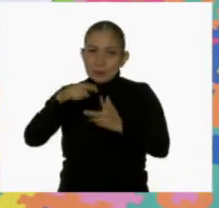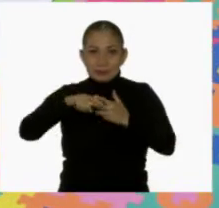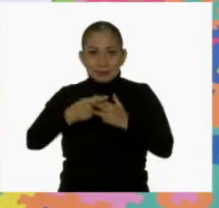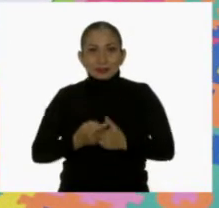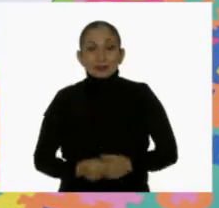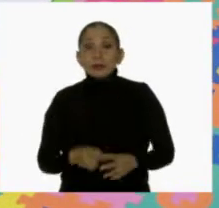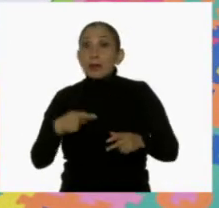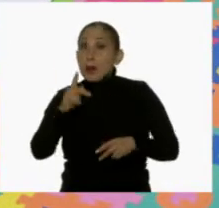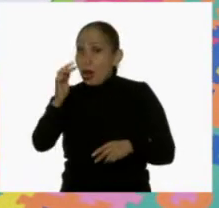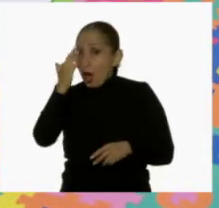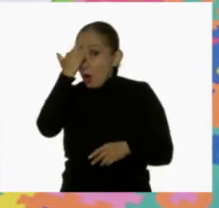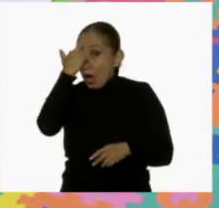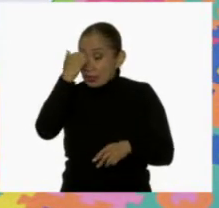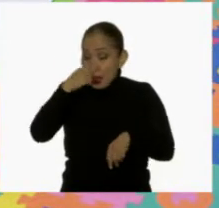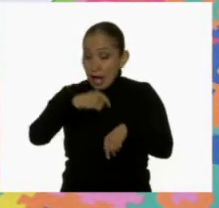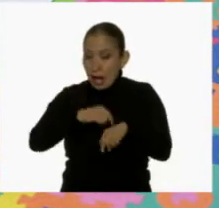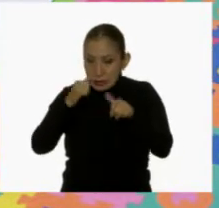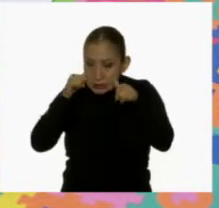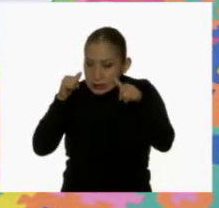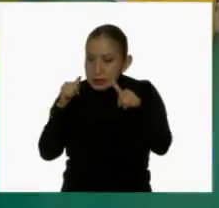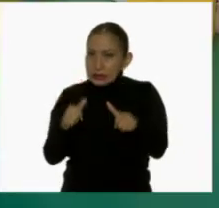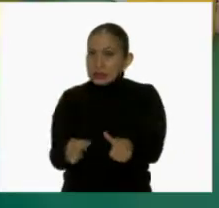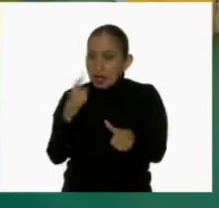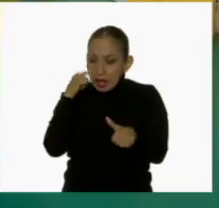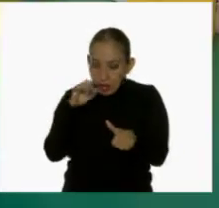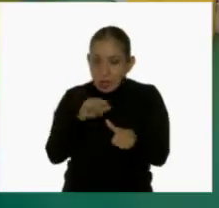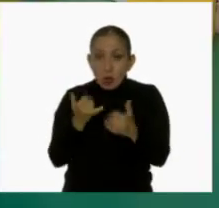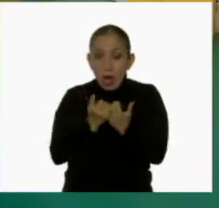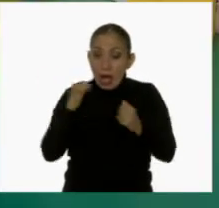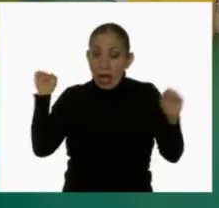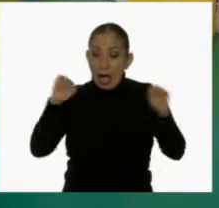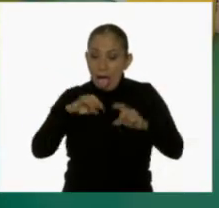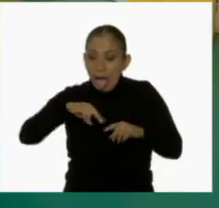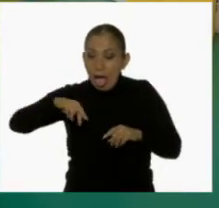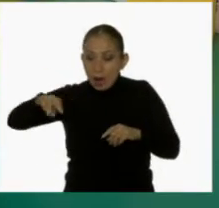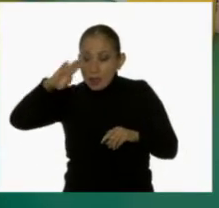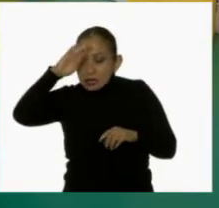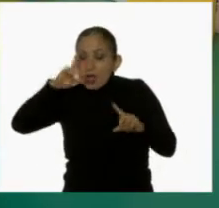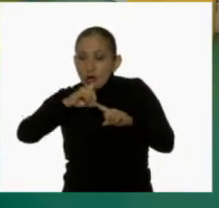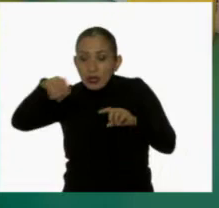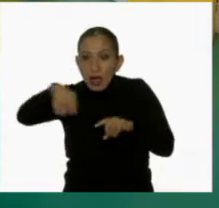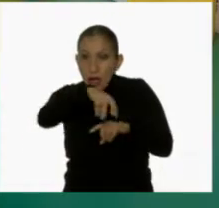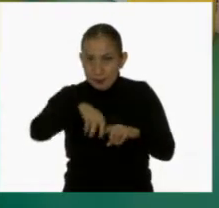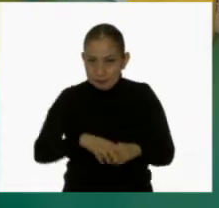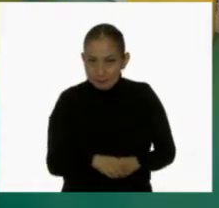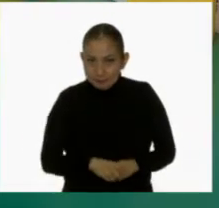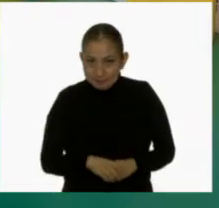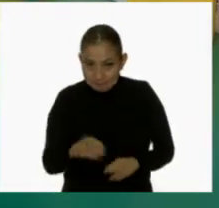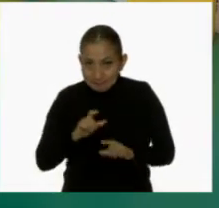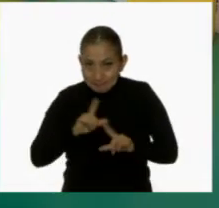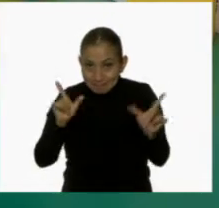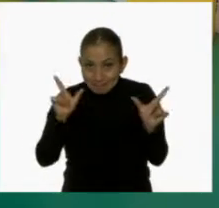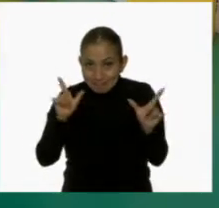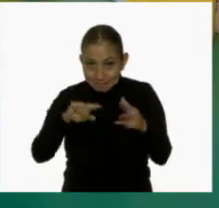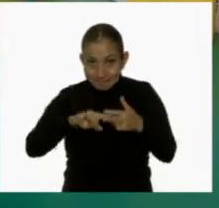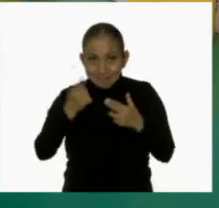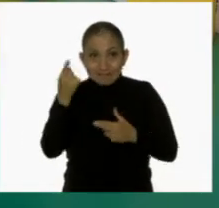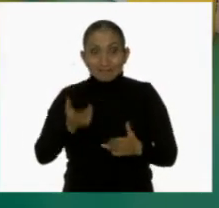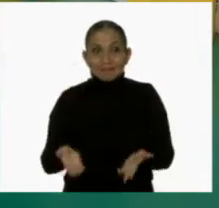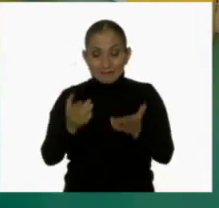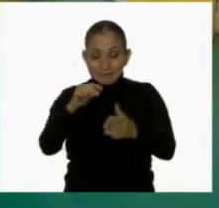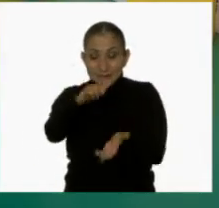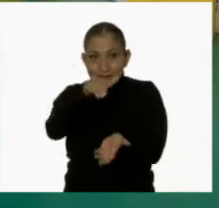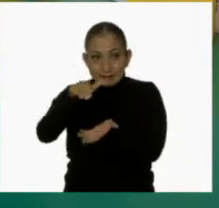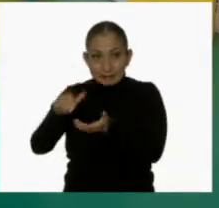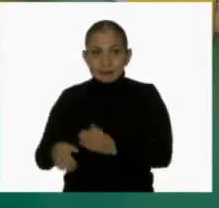jugar. Pero recuerda, tenemos que concentrarnos. Así como corremos, también pensar muy rápido. Claro. ¿Listo, Oscar? Adelante, recoge tus